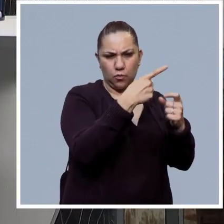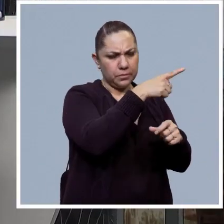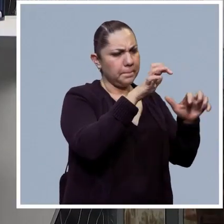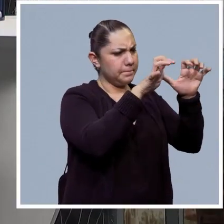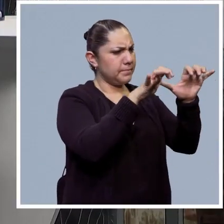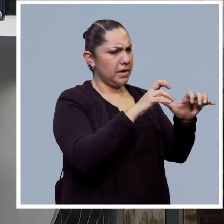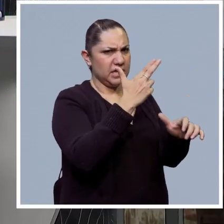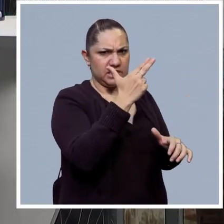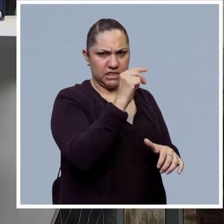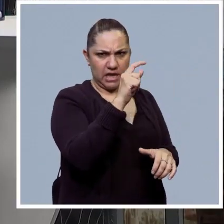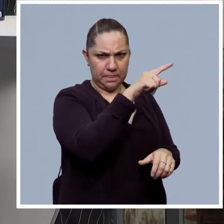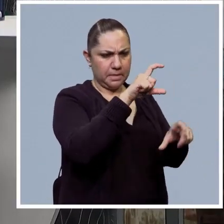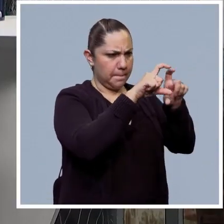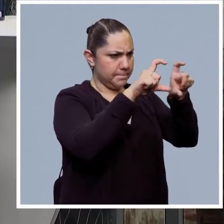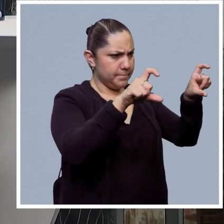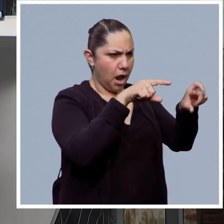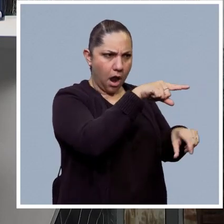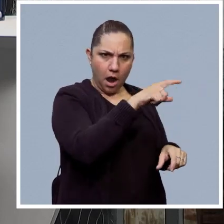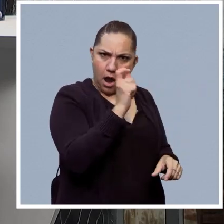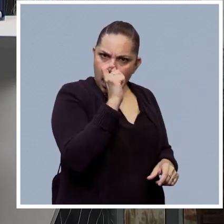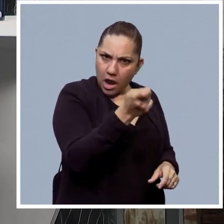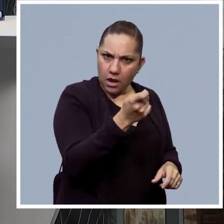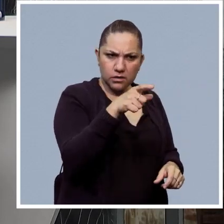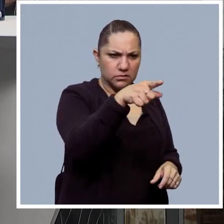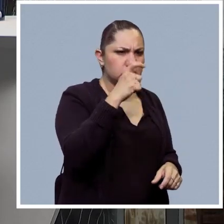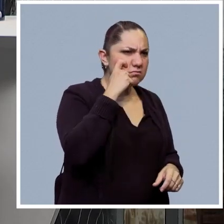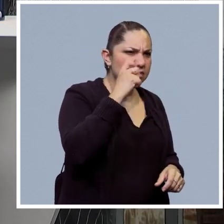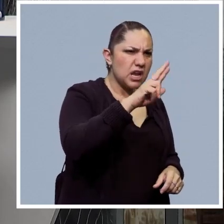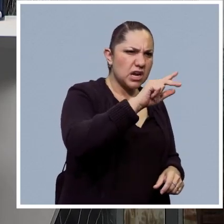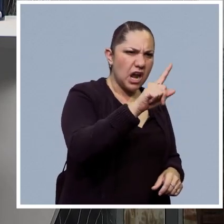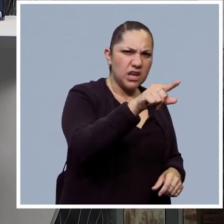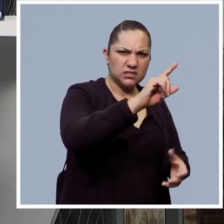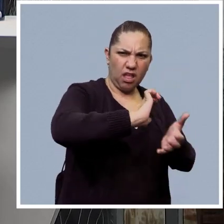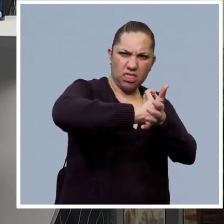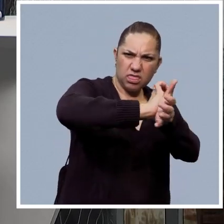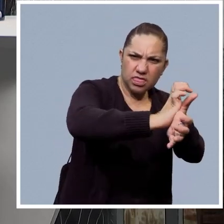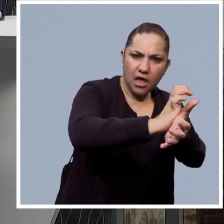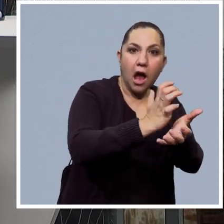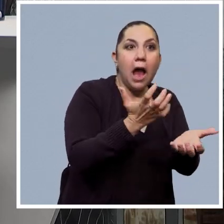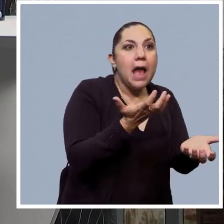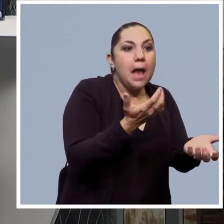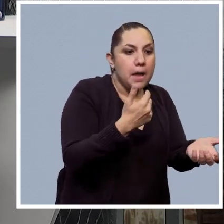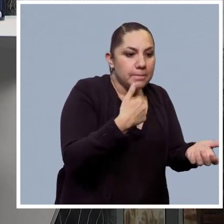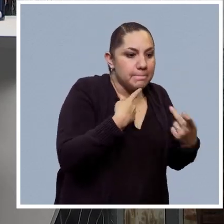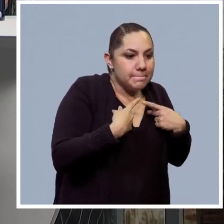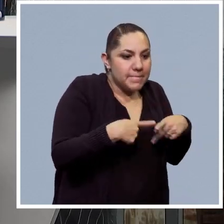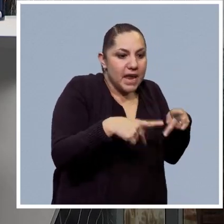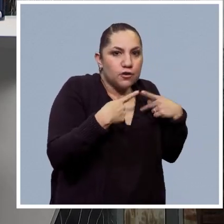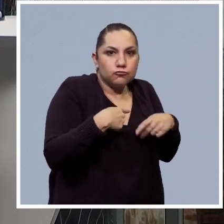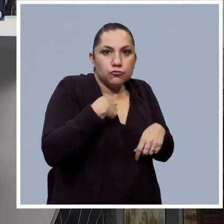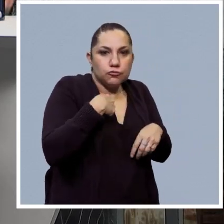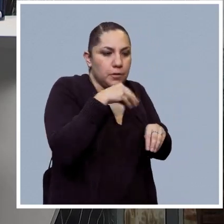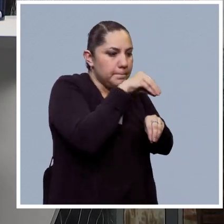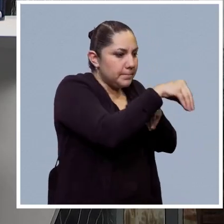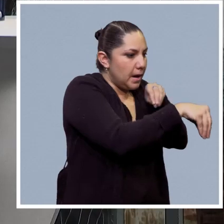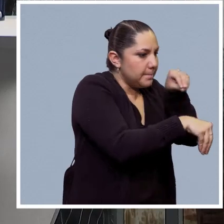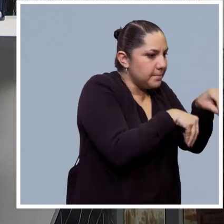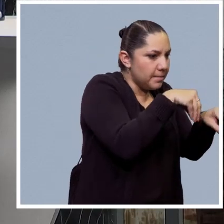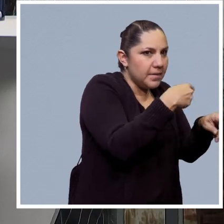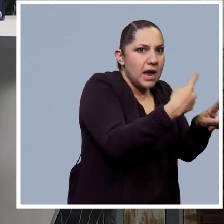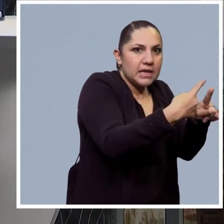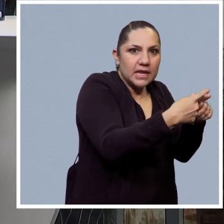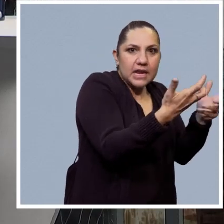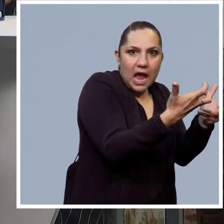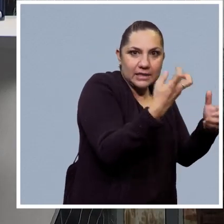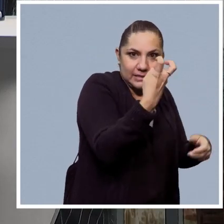era racista, que era xenófobo, pero porque estaba recibiendo información de ese tipo. Claro. De quien la configura, ¿no? Exactamente. Entonces, siempre necesitamos